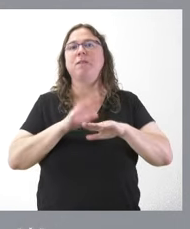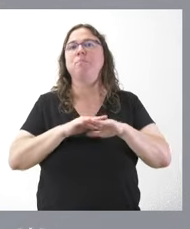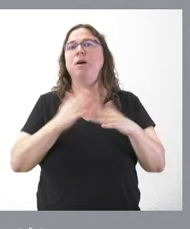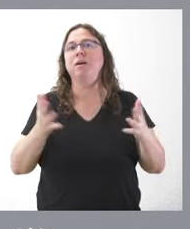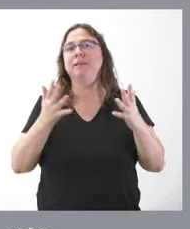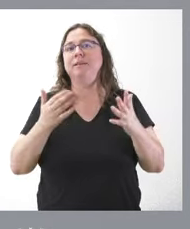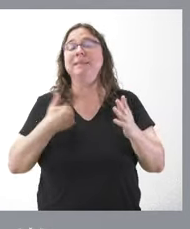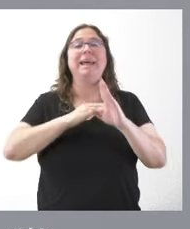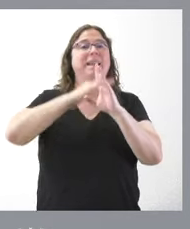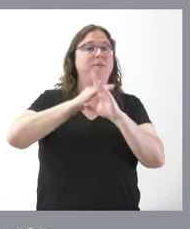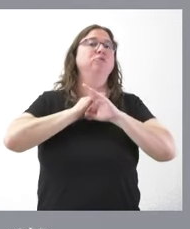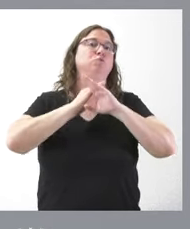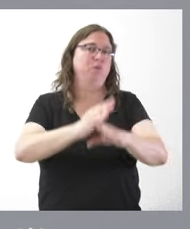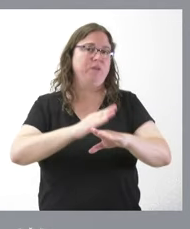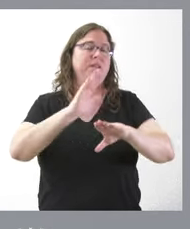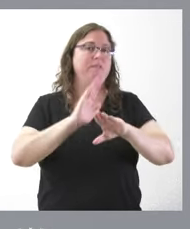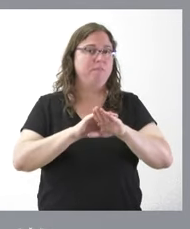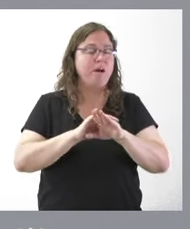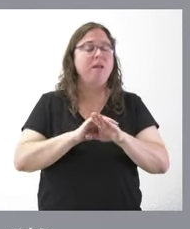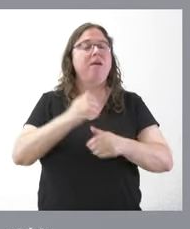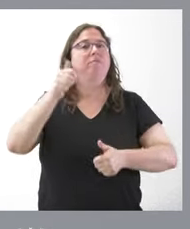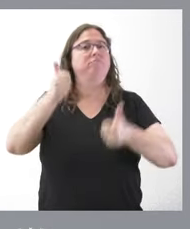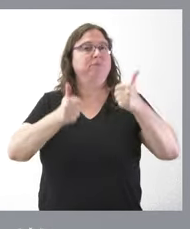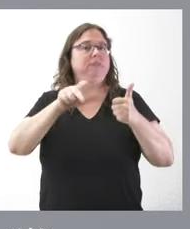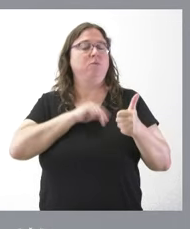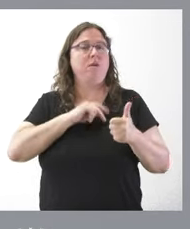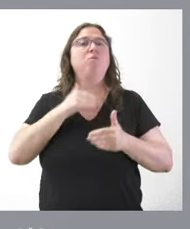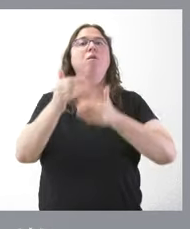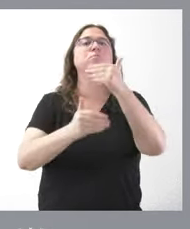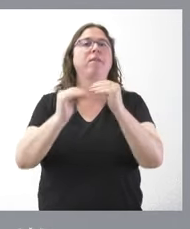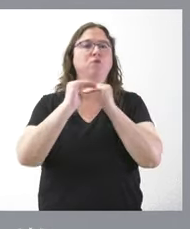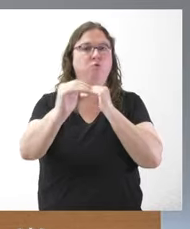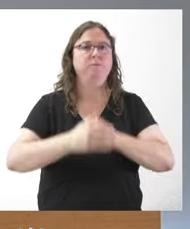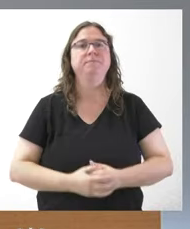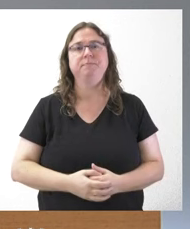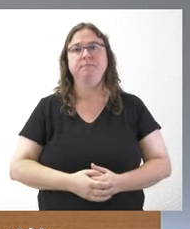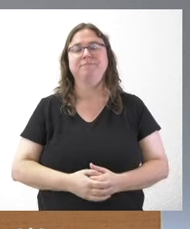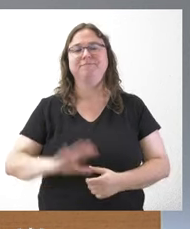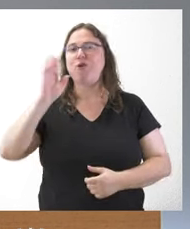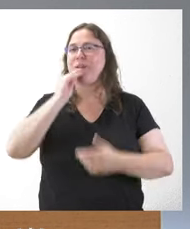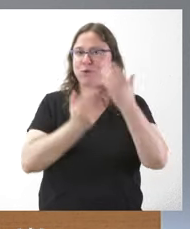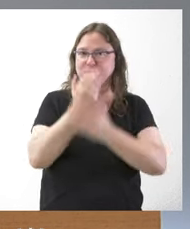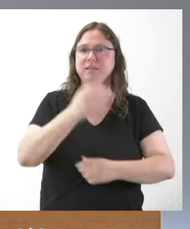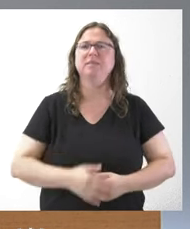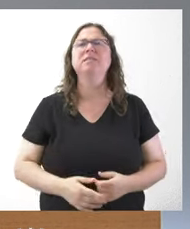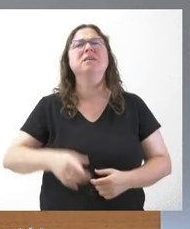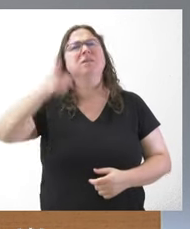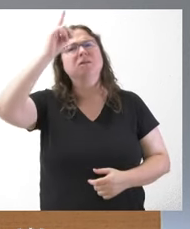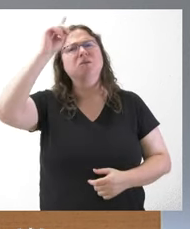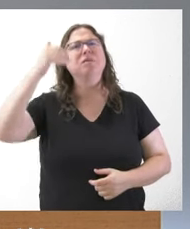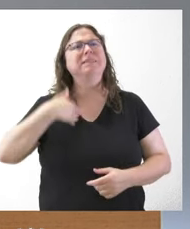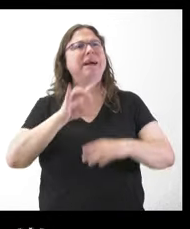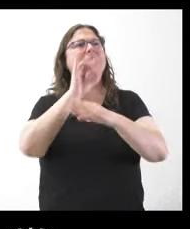el nivel suficiente para que el tribunal calificador pueda llevar a cabo ese proceso de estabilización. Hola, buenos días. No sé si han enviado ya al